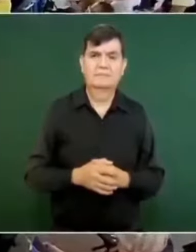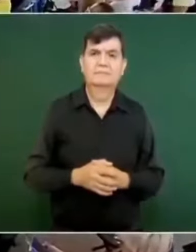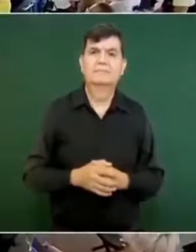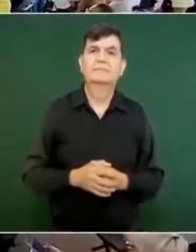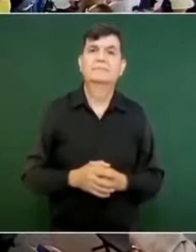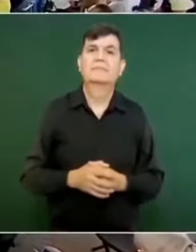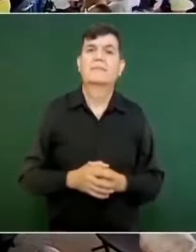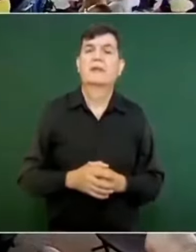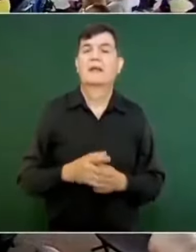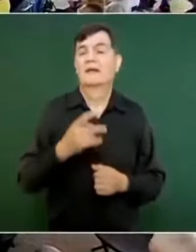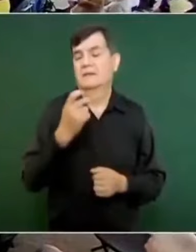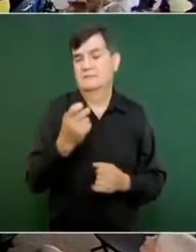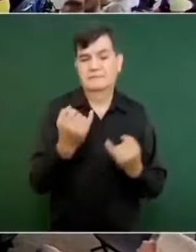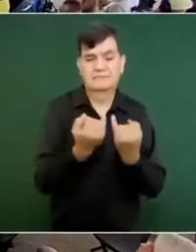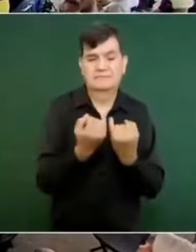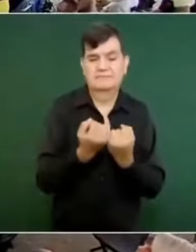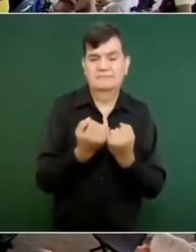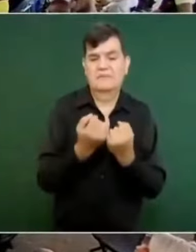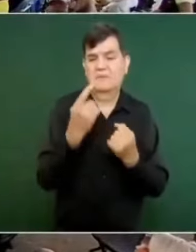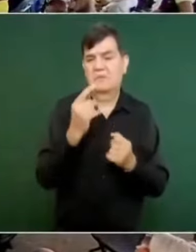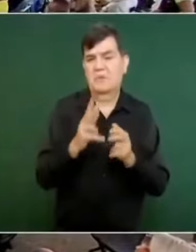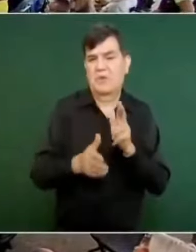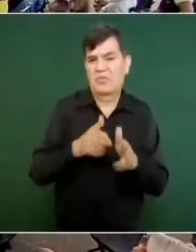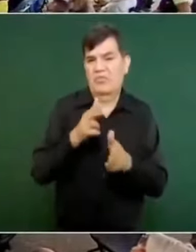Ahí sí que es como el Tren Maya ahí.